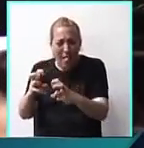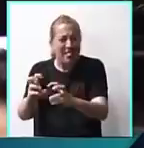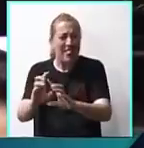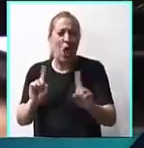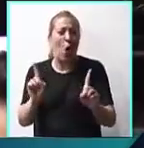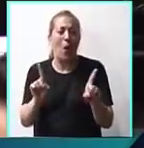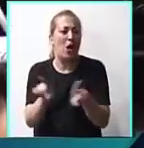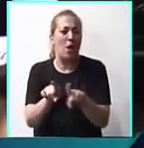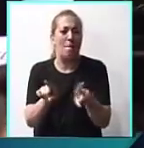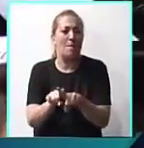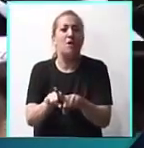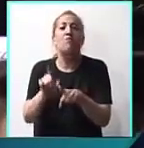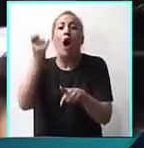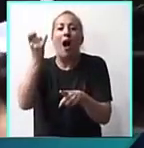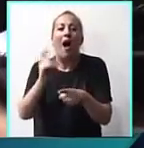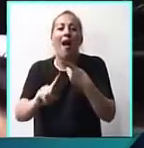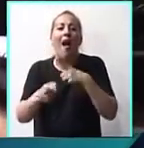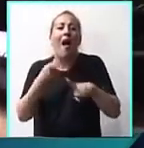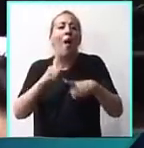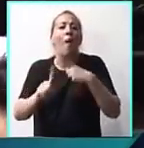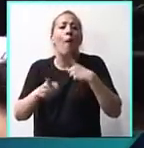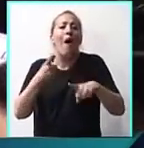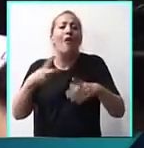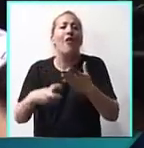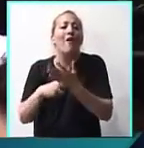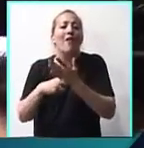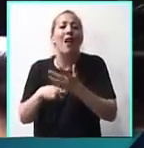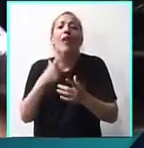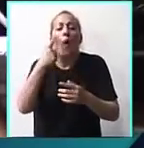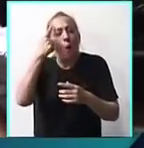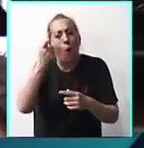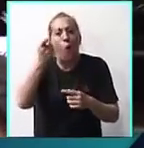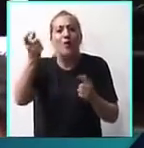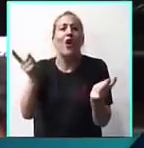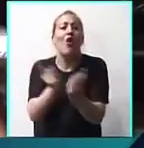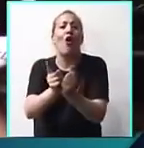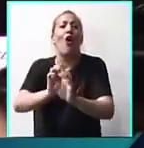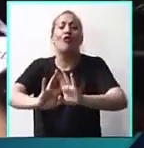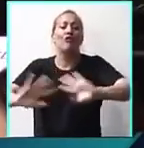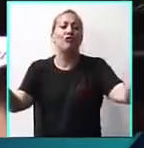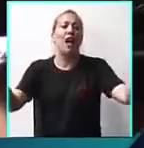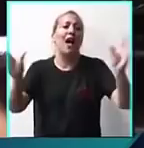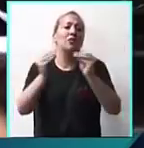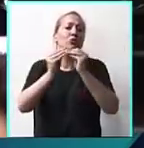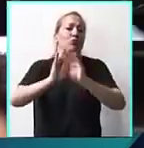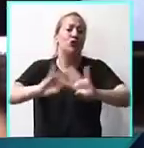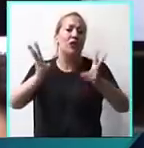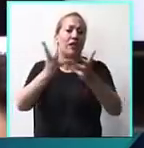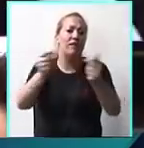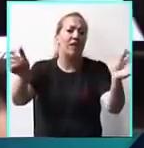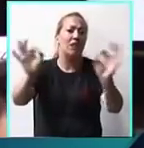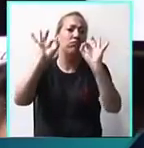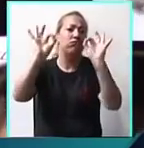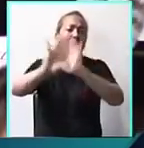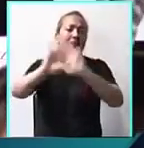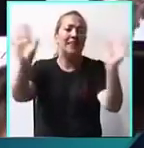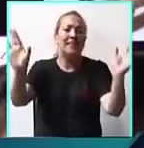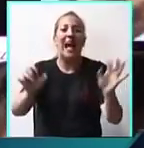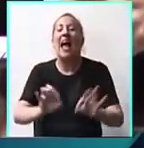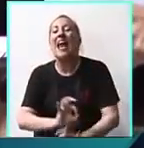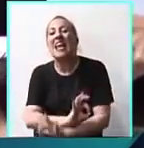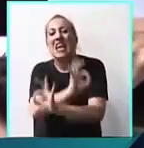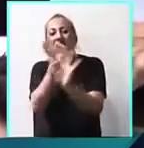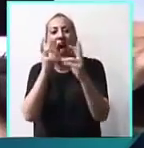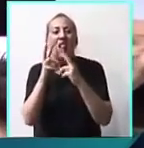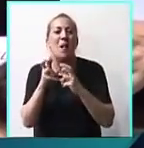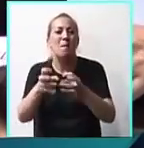Se hizo un acuerdo con la fiscalía, se llegó a un juicio abreviado, se arregló la pena y asunto terminado. Cuando nadie más investiga